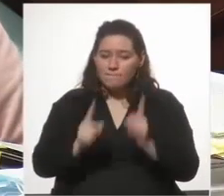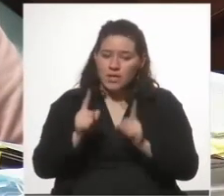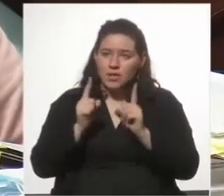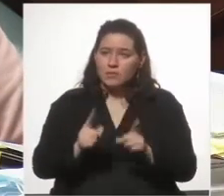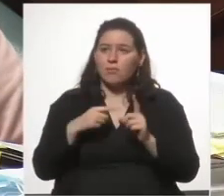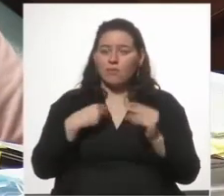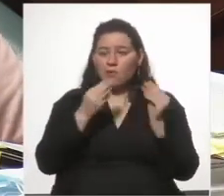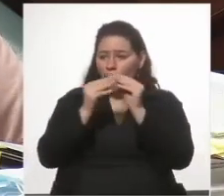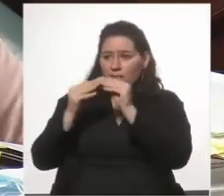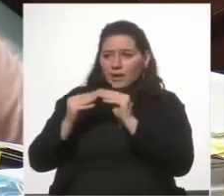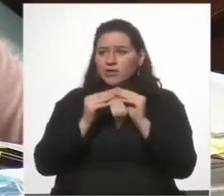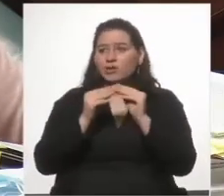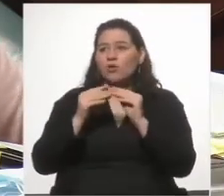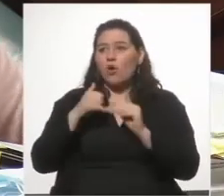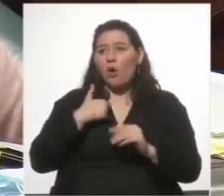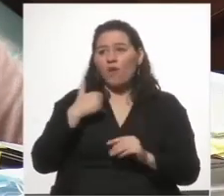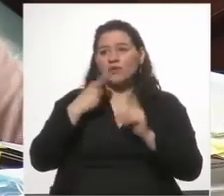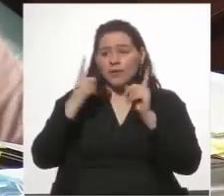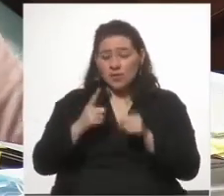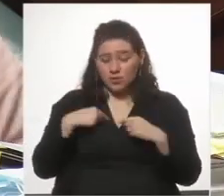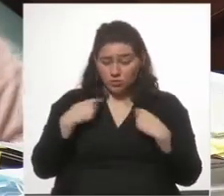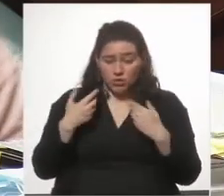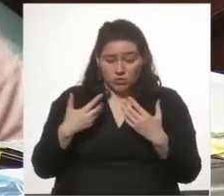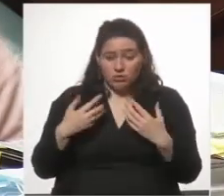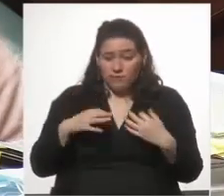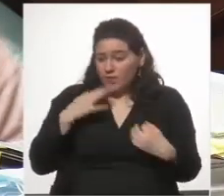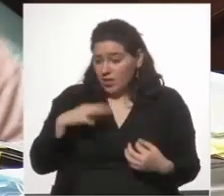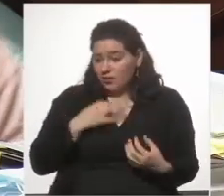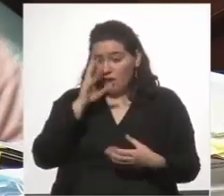como yo, mis compañeros que son más jóvenes, pero yo lo viví?